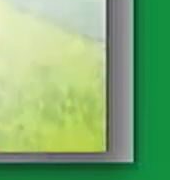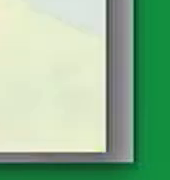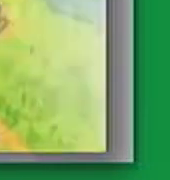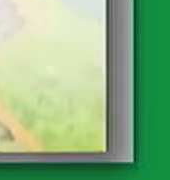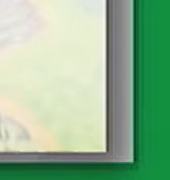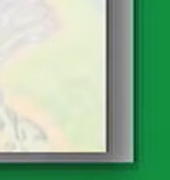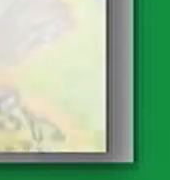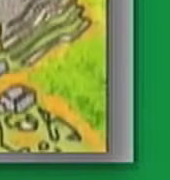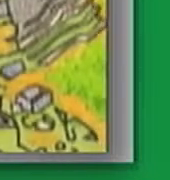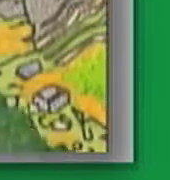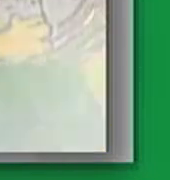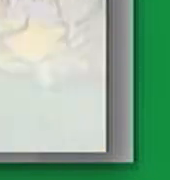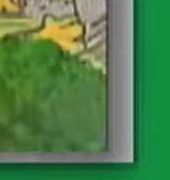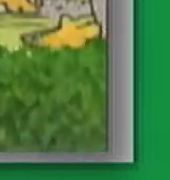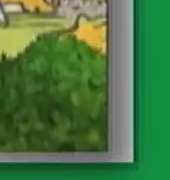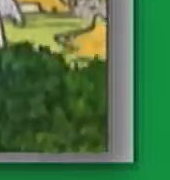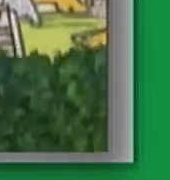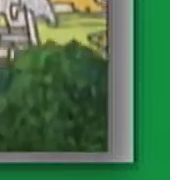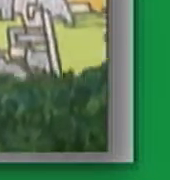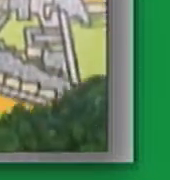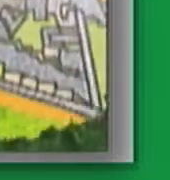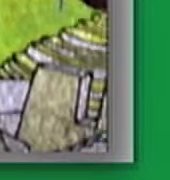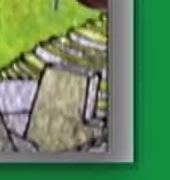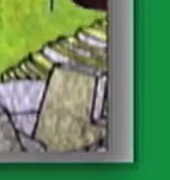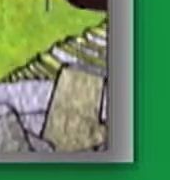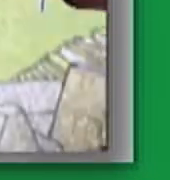¡Qué divertido!